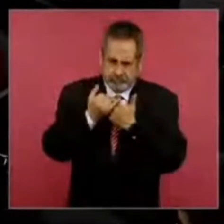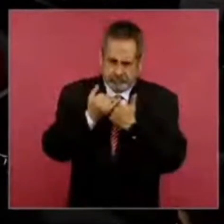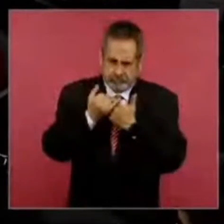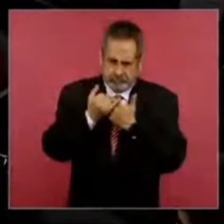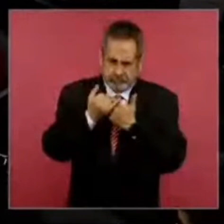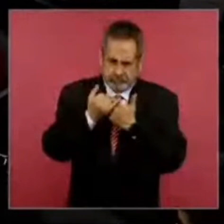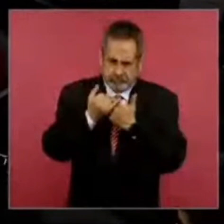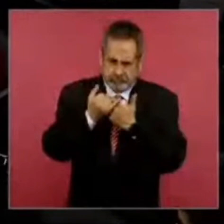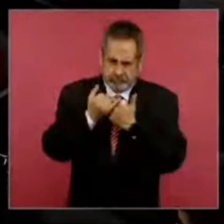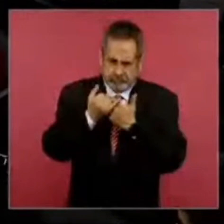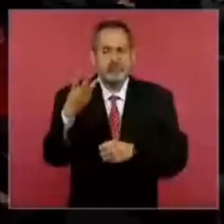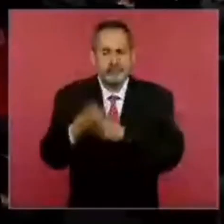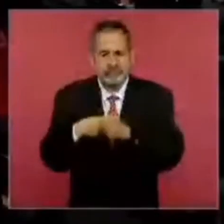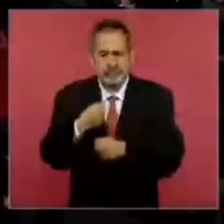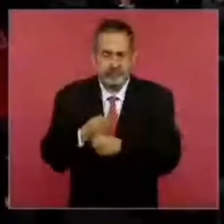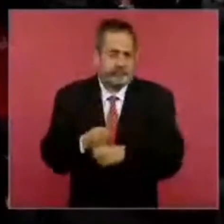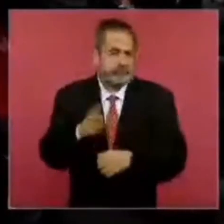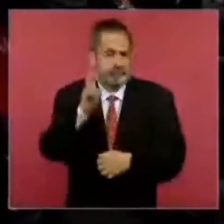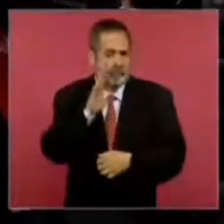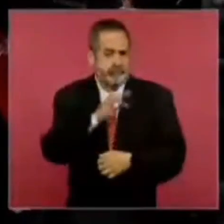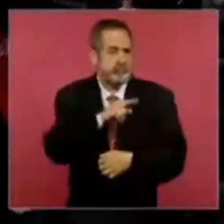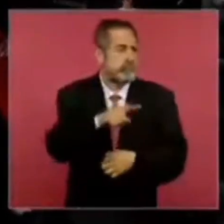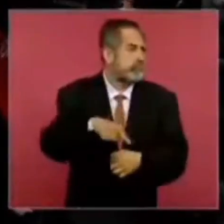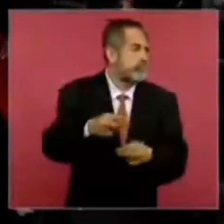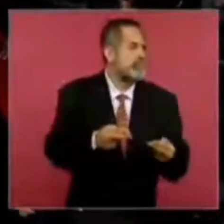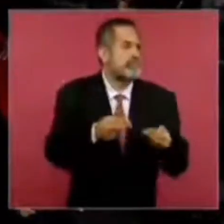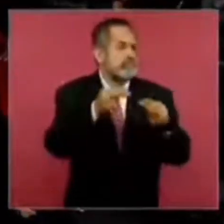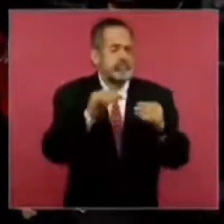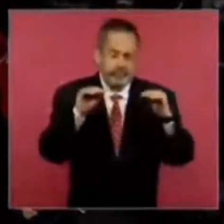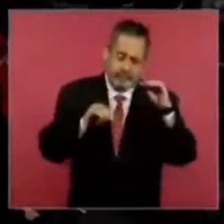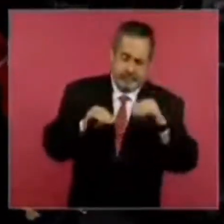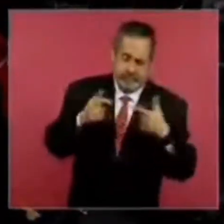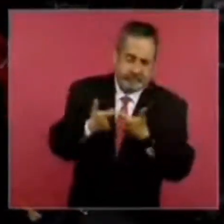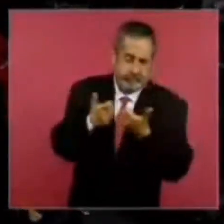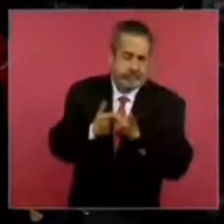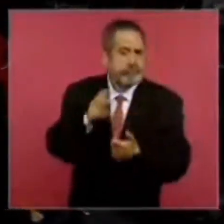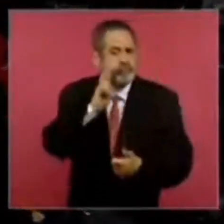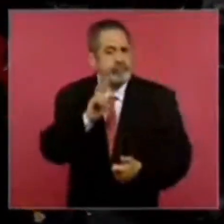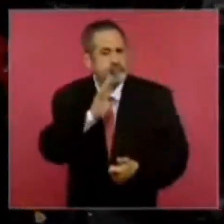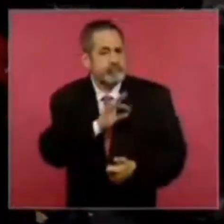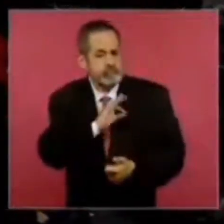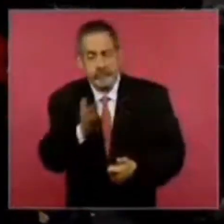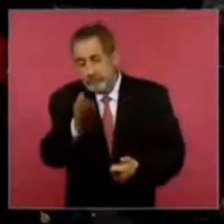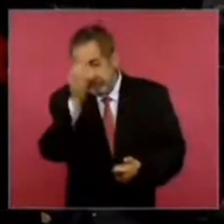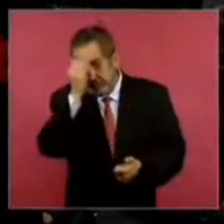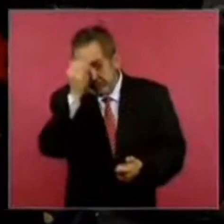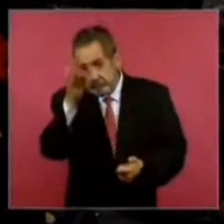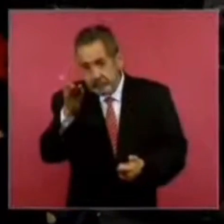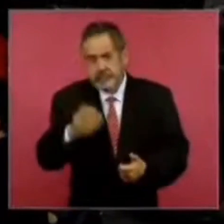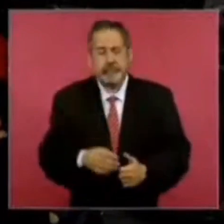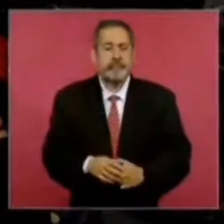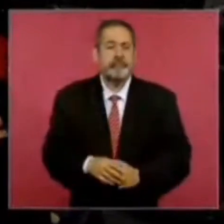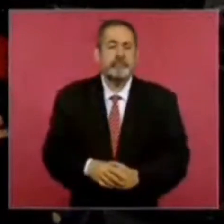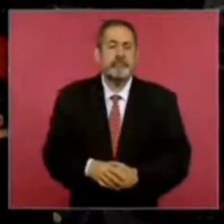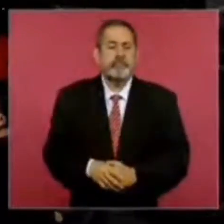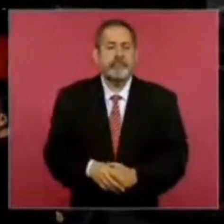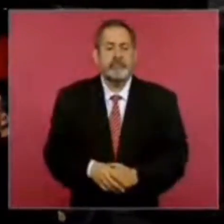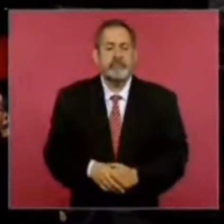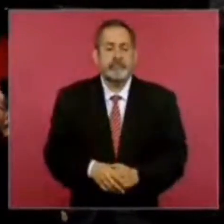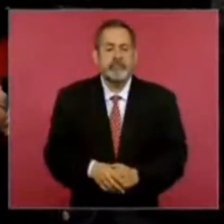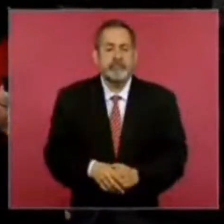años, están pidiendo el modelo de negocios, pero ¿qué nos podría opinar al respecto? Bueno, que